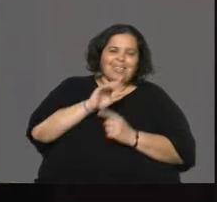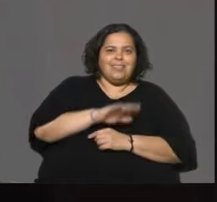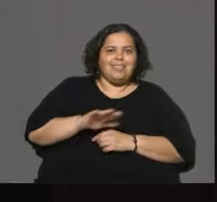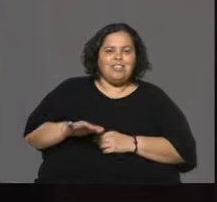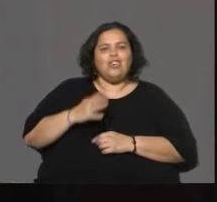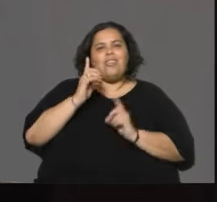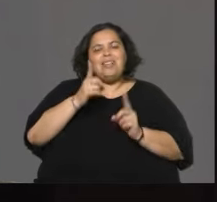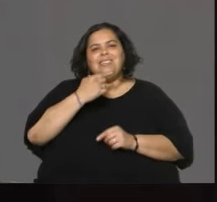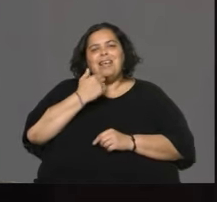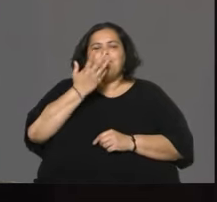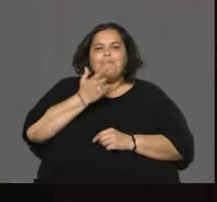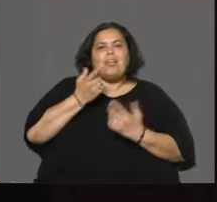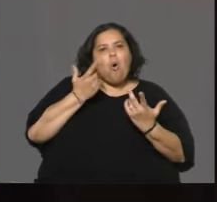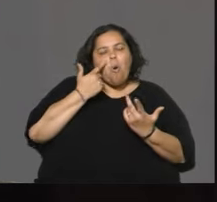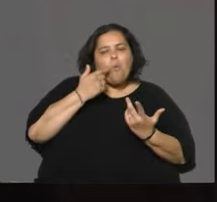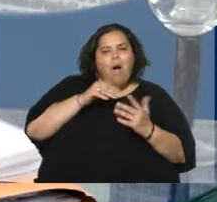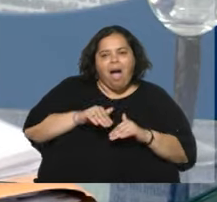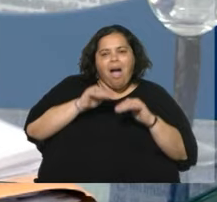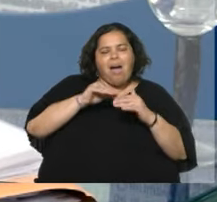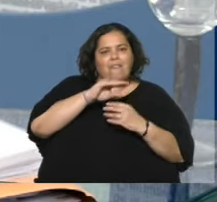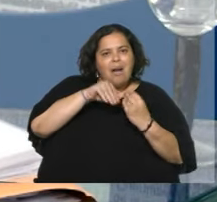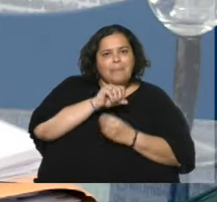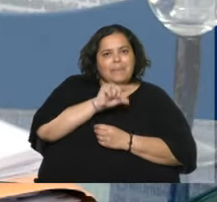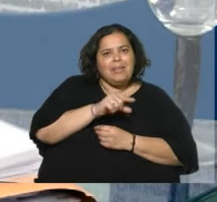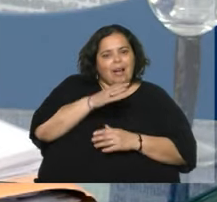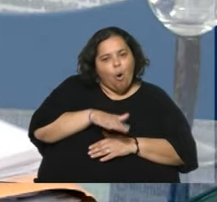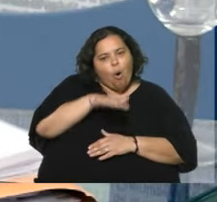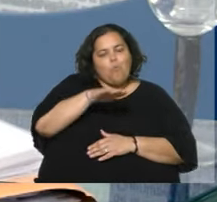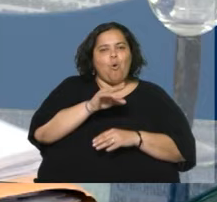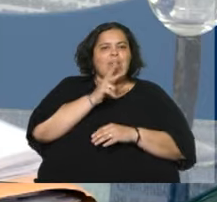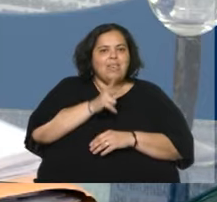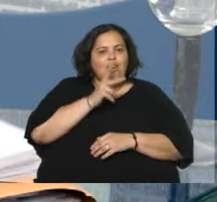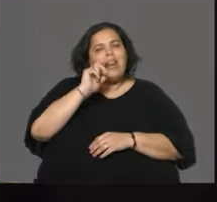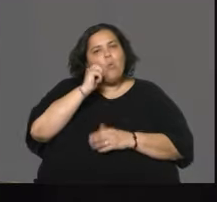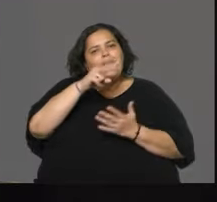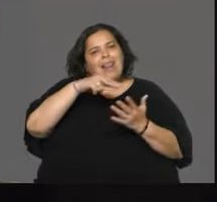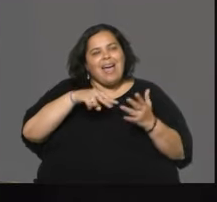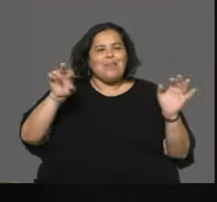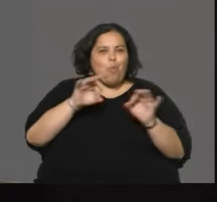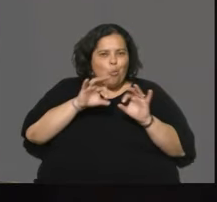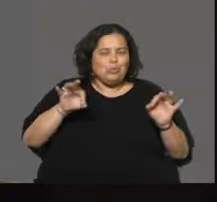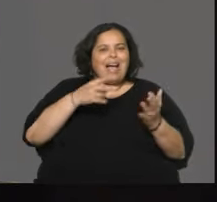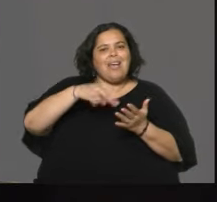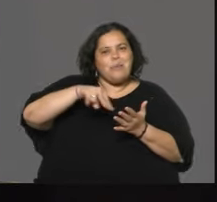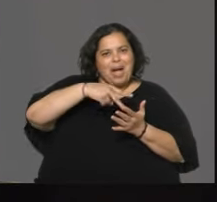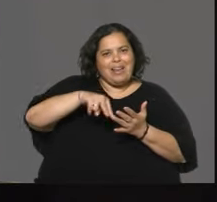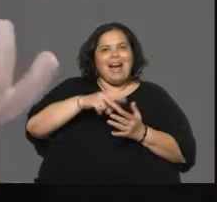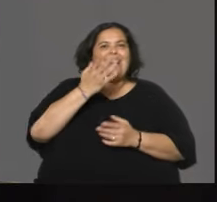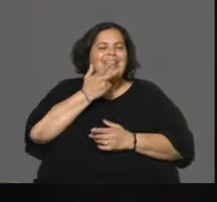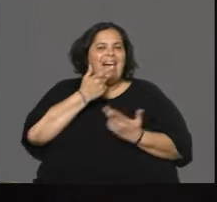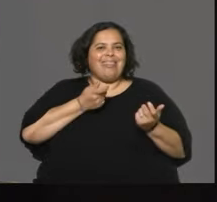acompañar a las familias en el crecimiento de sus hijos. Le gusta leer, escuchar música y bailar, con fuerte influencia de la salsa